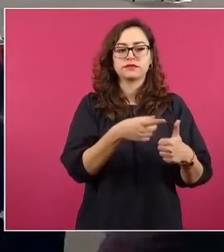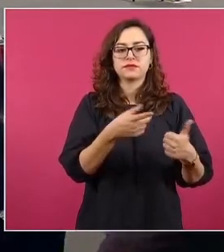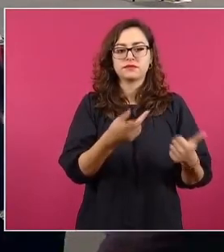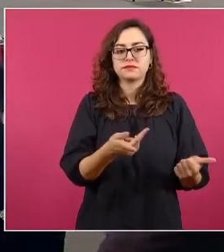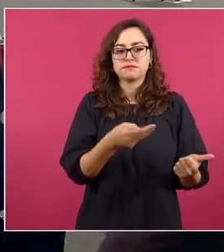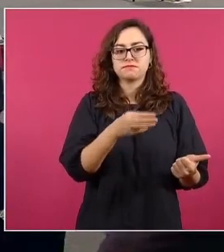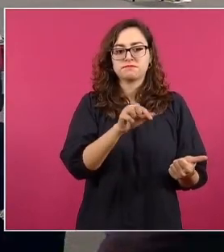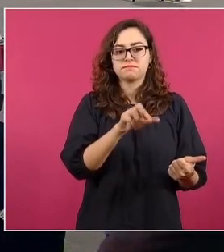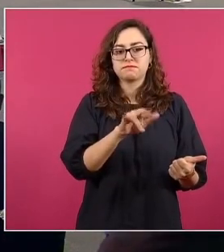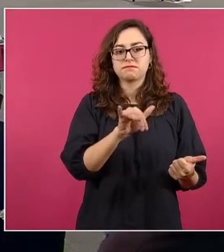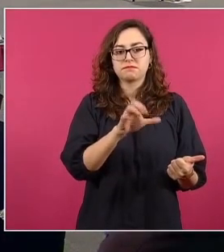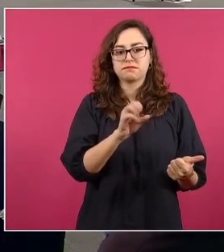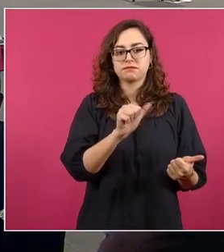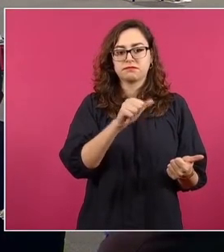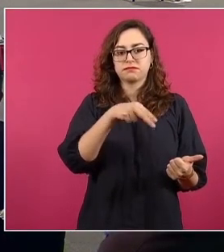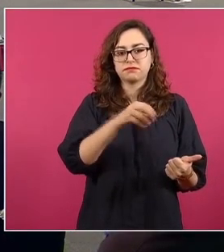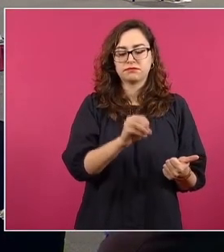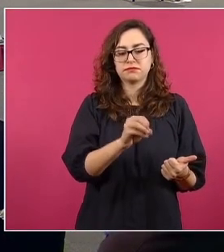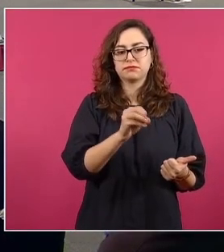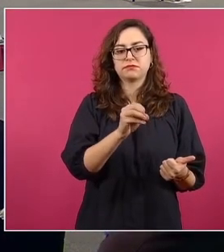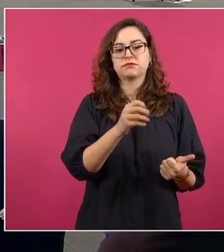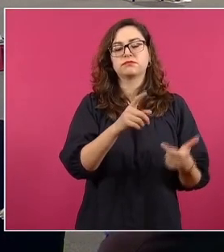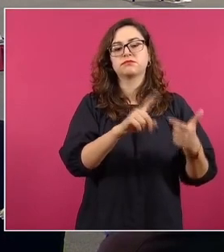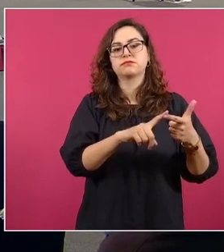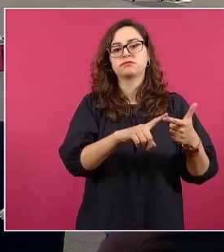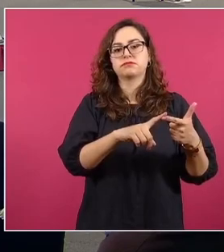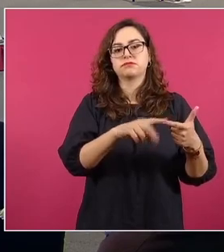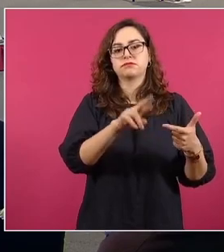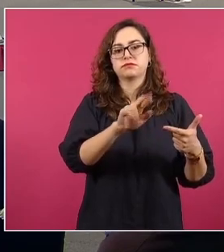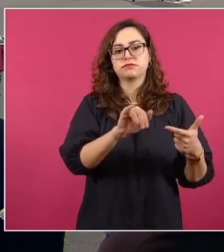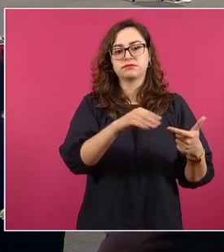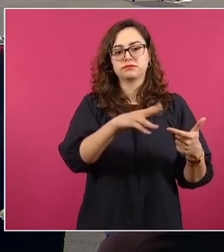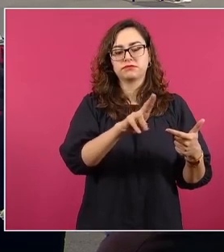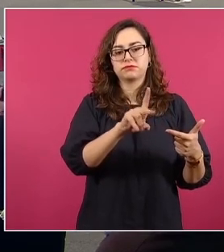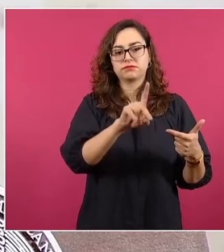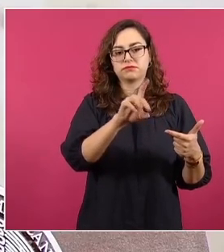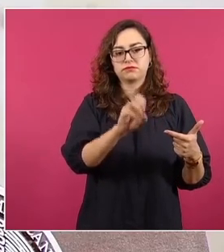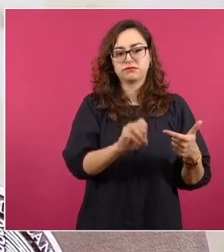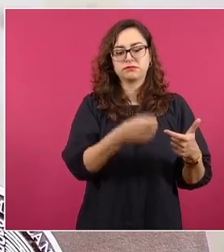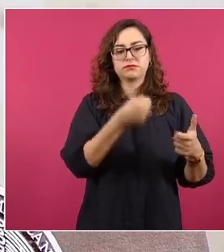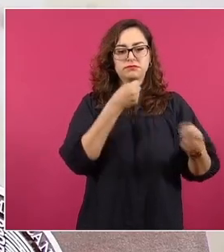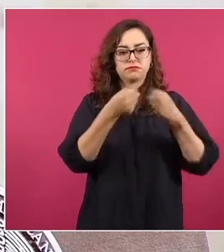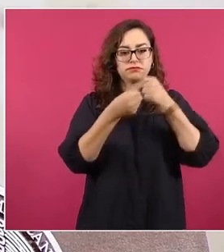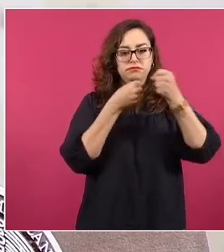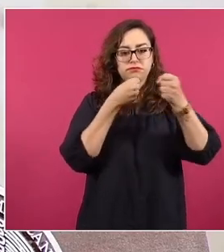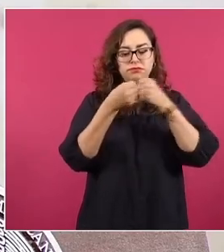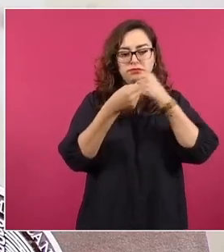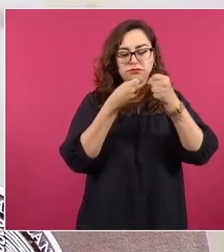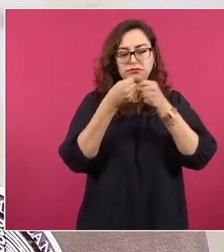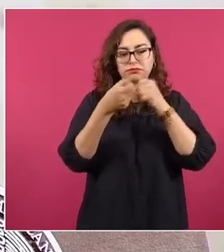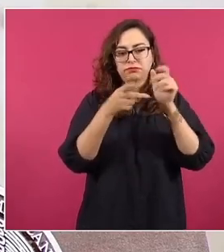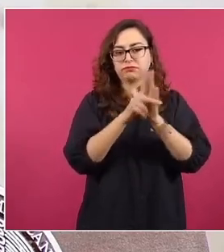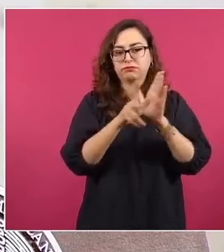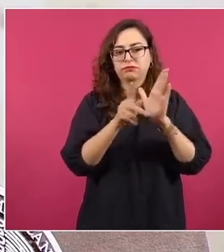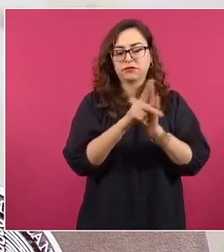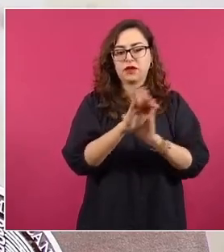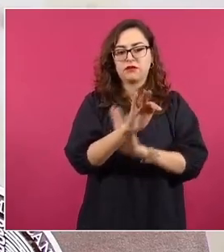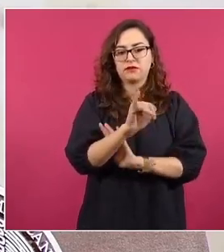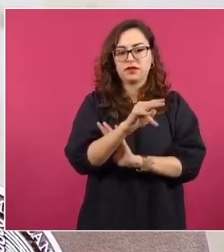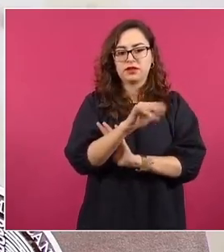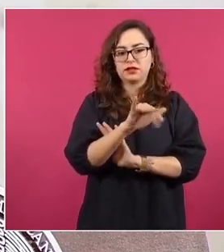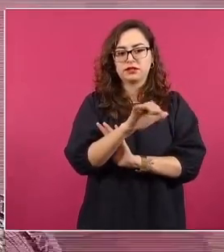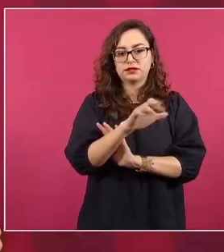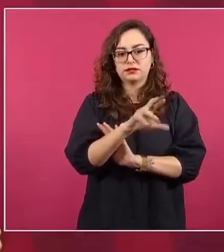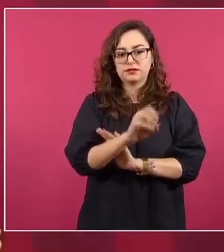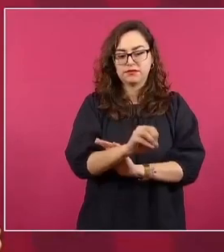Ponce, empresario y activista político, Raimundo Riva Palacio, periodista columnista del Financiero y director de Eje Central,